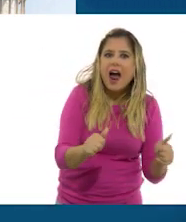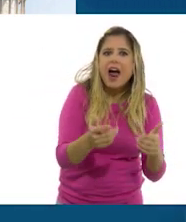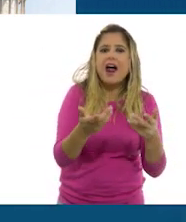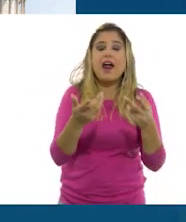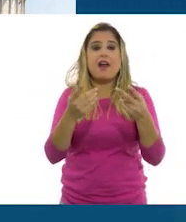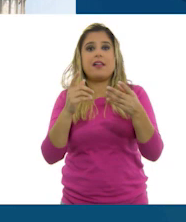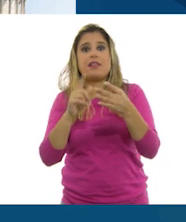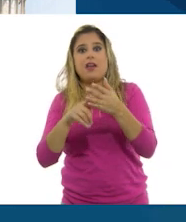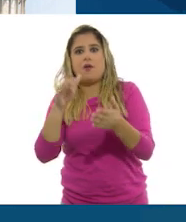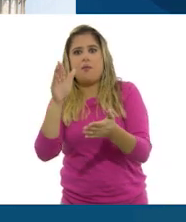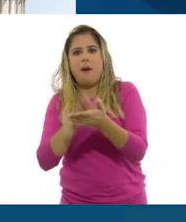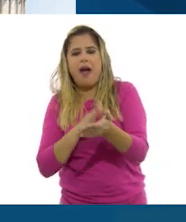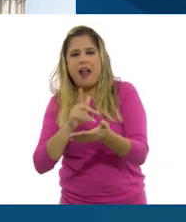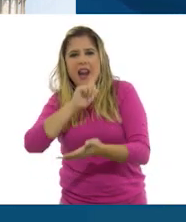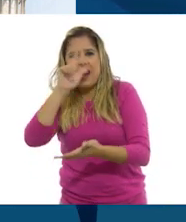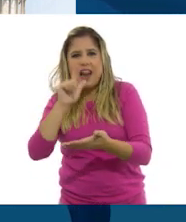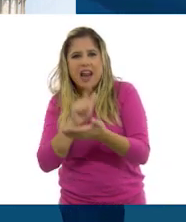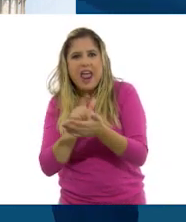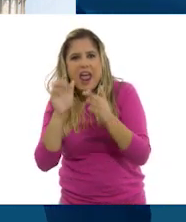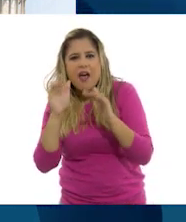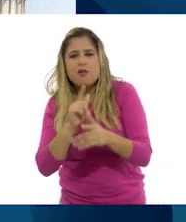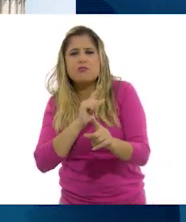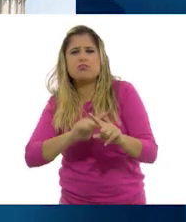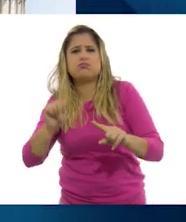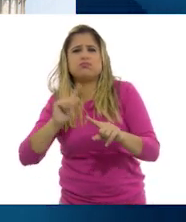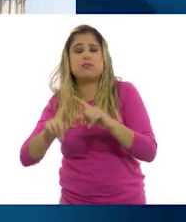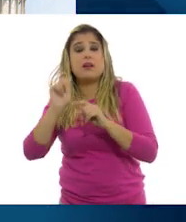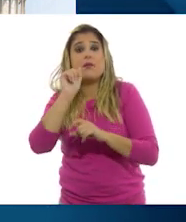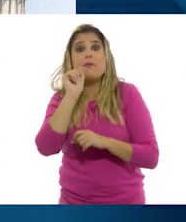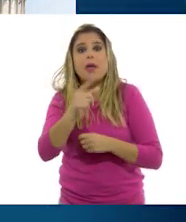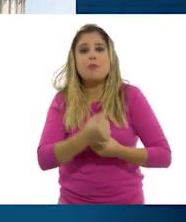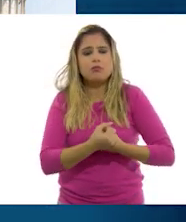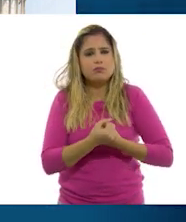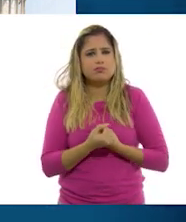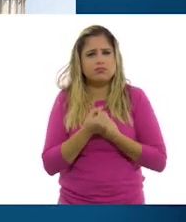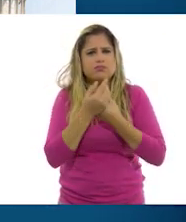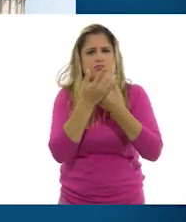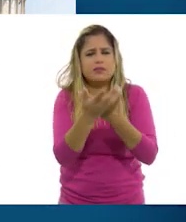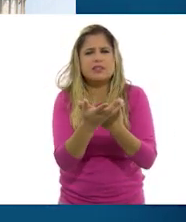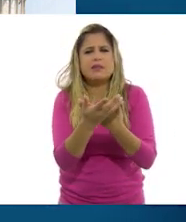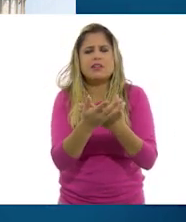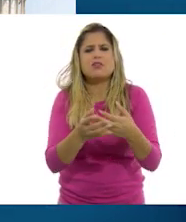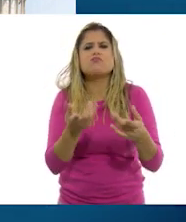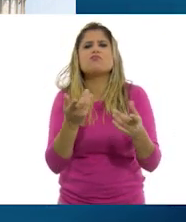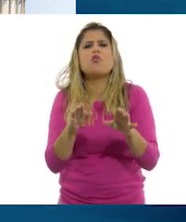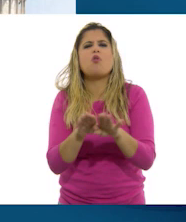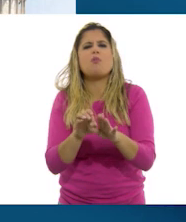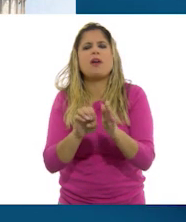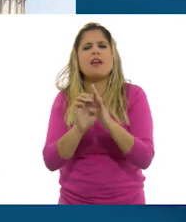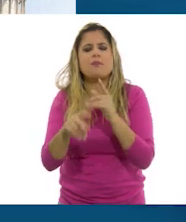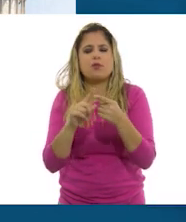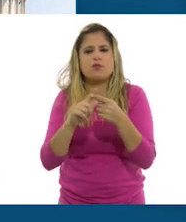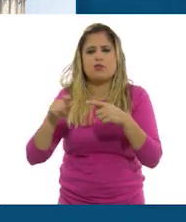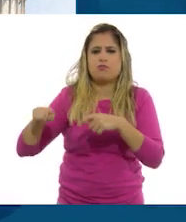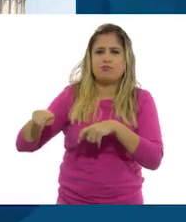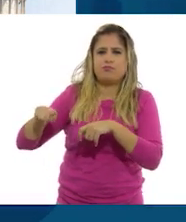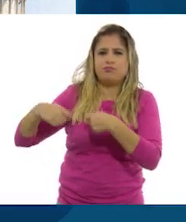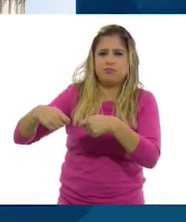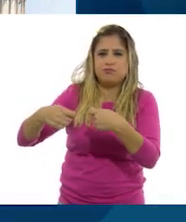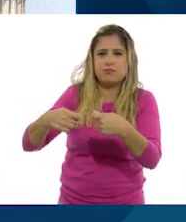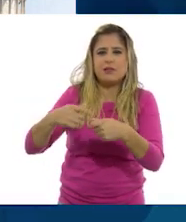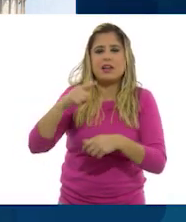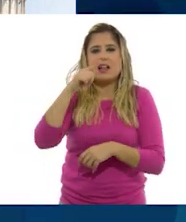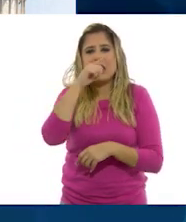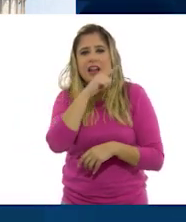documentos. También las expresiones inmateriales, como las tradiciones orales,